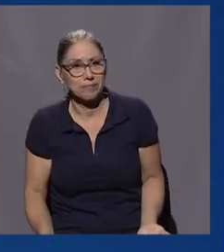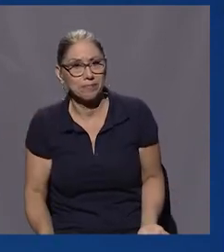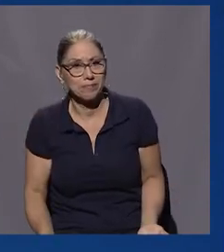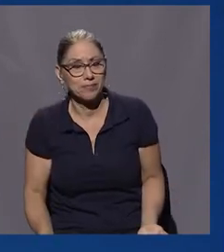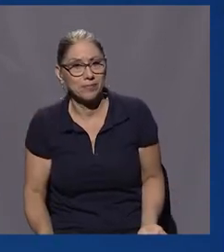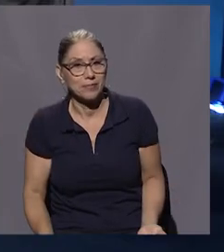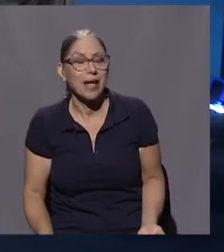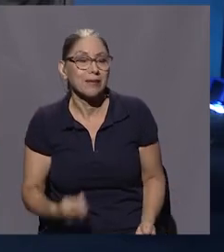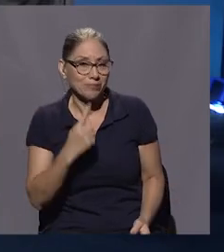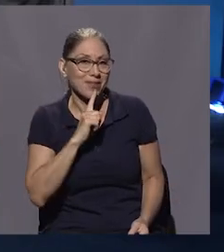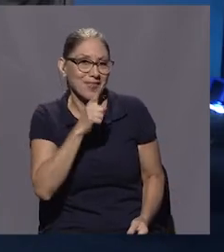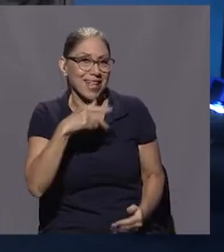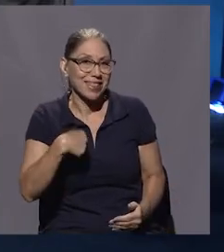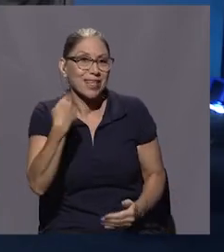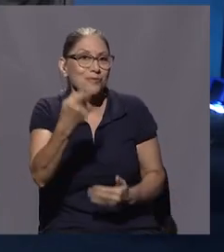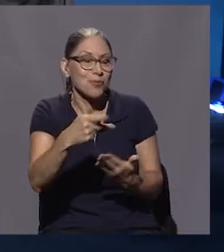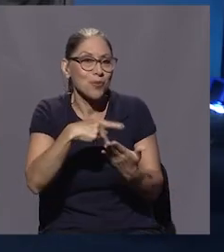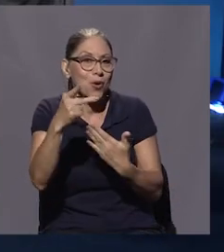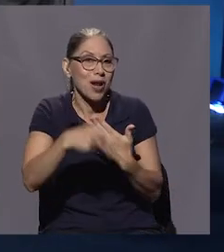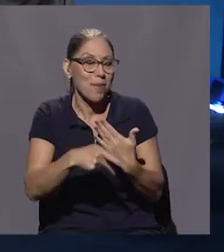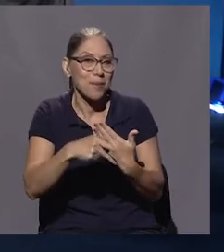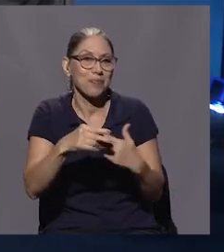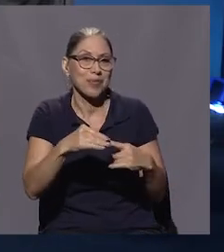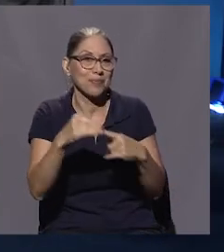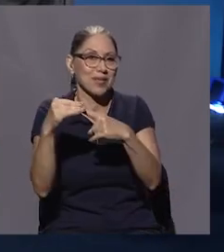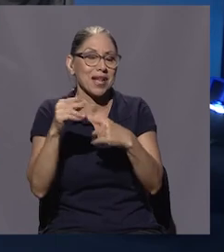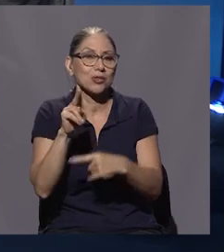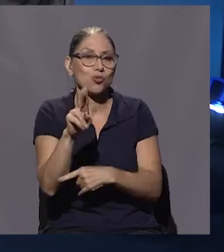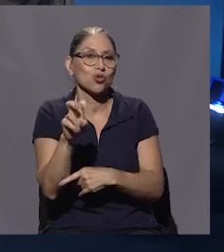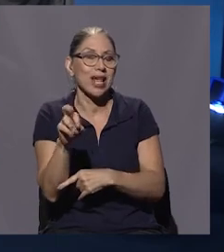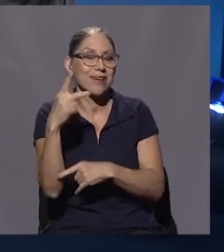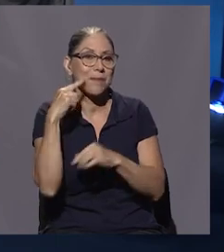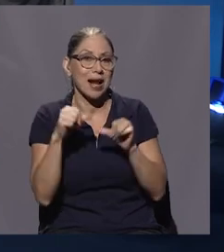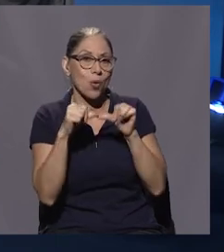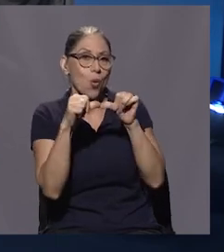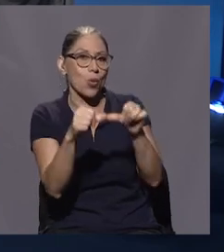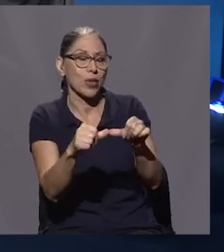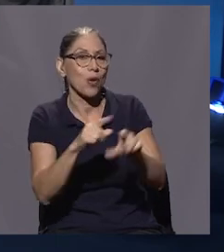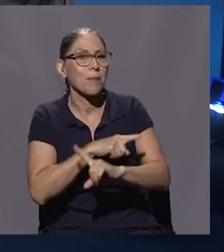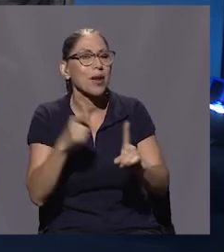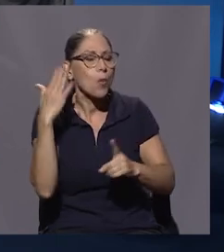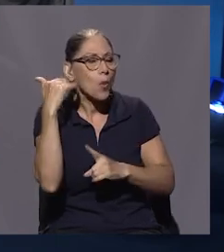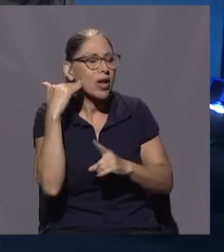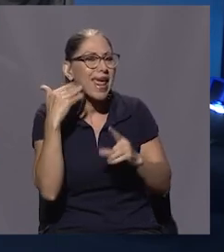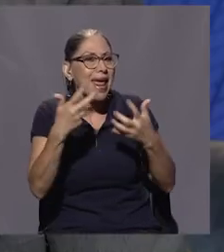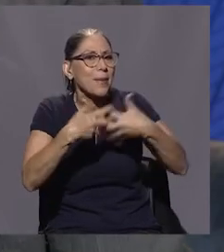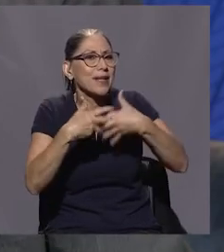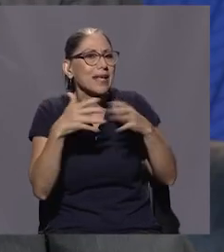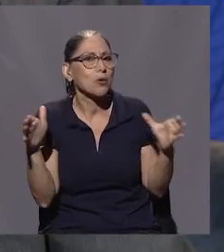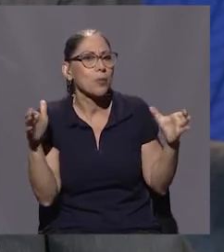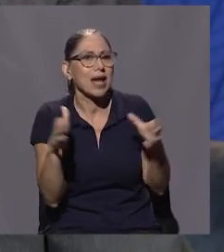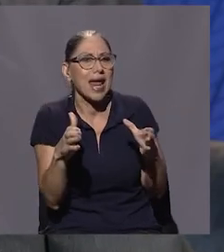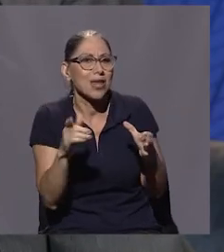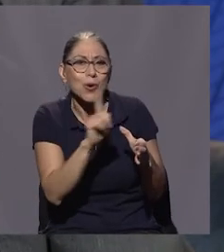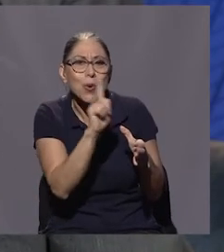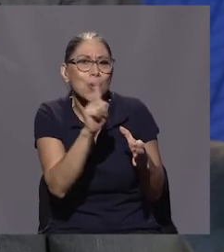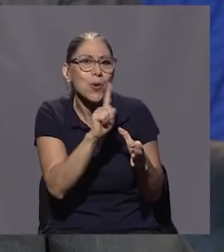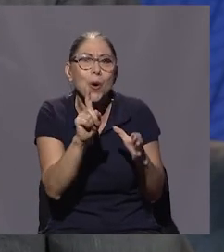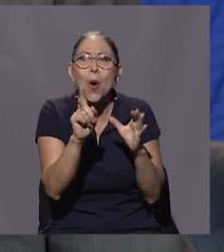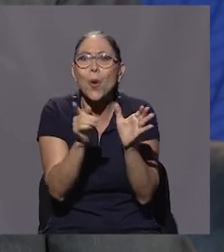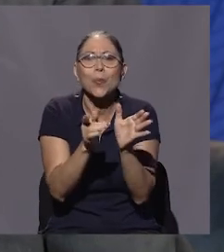definitivamente, don Oscar, vamos a hacer otro especial de UCR y continuaremos esta conversación. Quiero cerrar con eso. Mire,